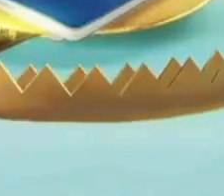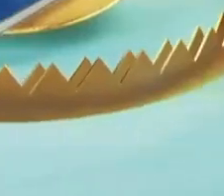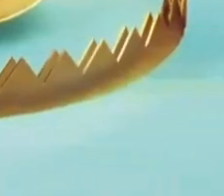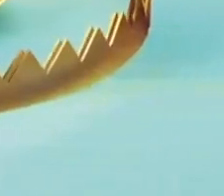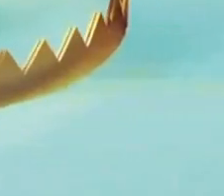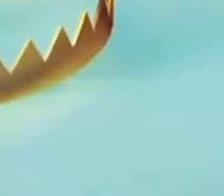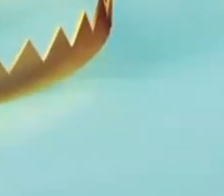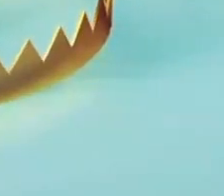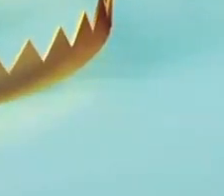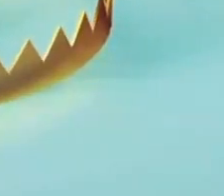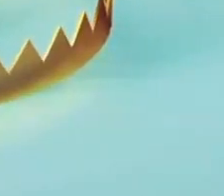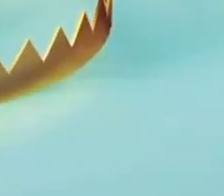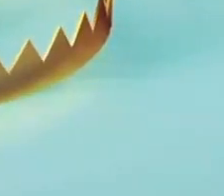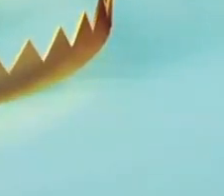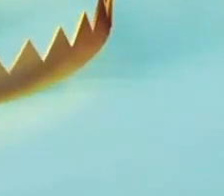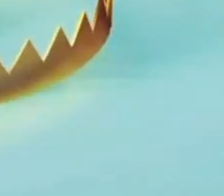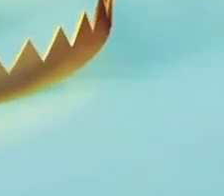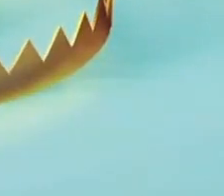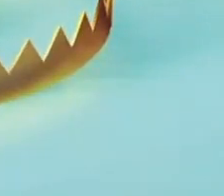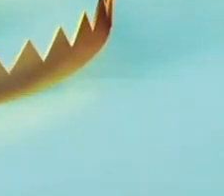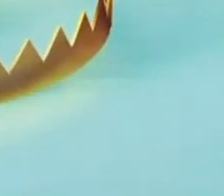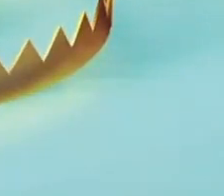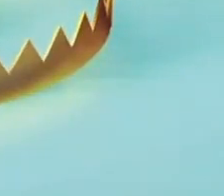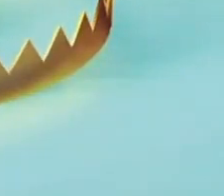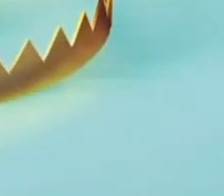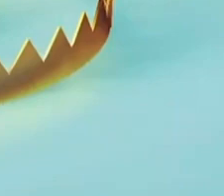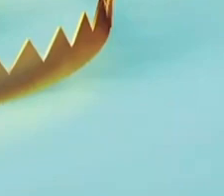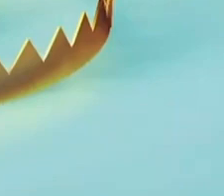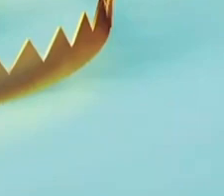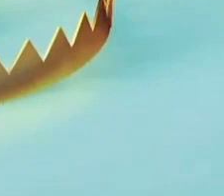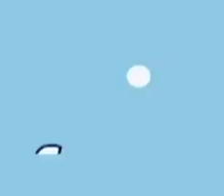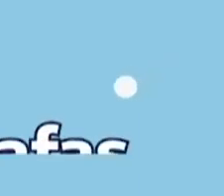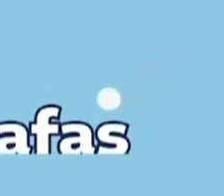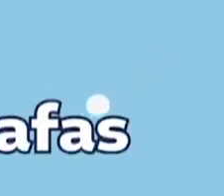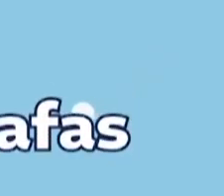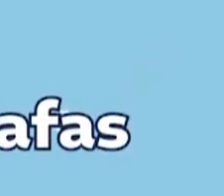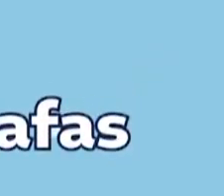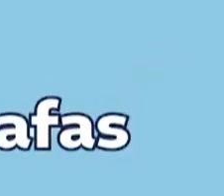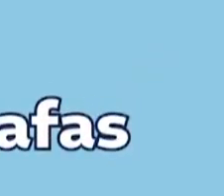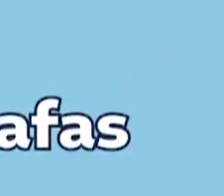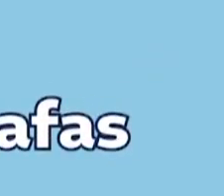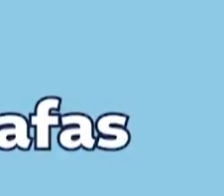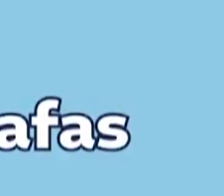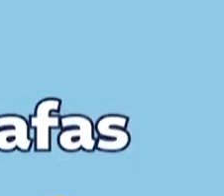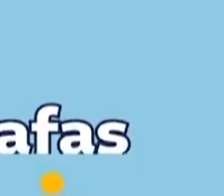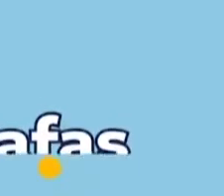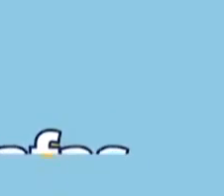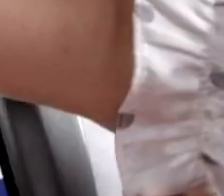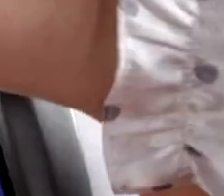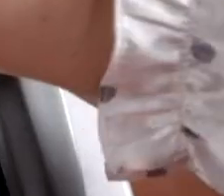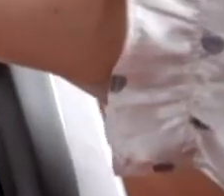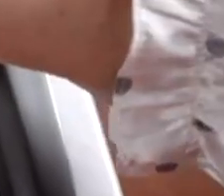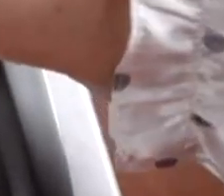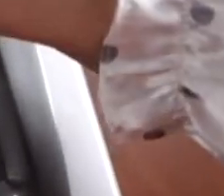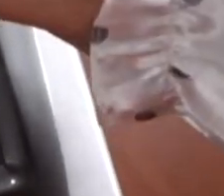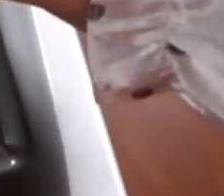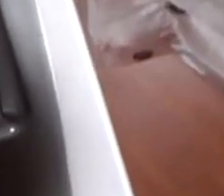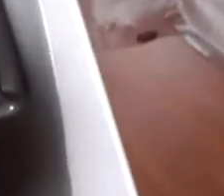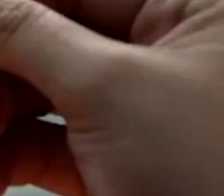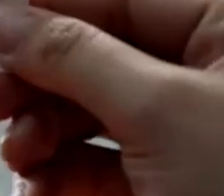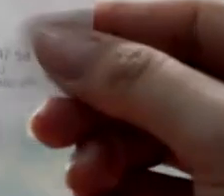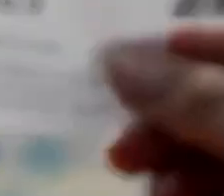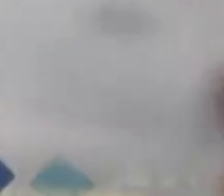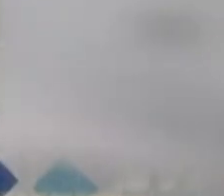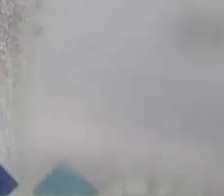alguien te pide dinero para ofrecerte una plaza o visa de trabajo en el extranjero cuidado podrías ser víctima de estafas y debes